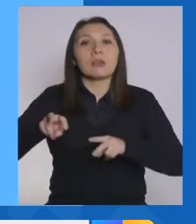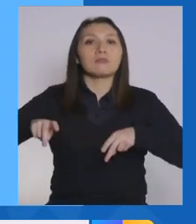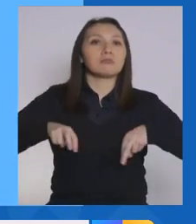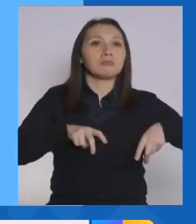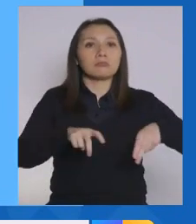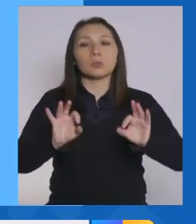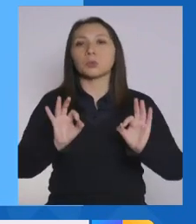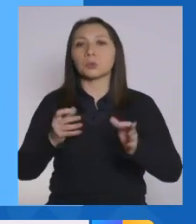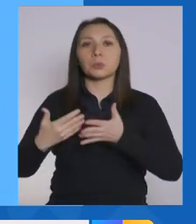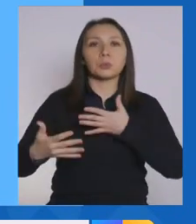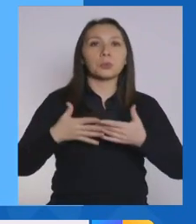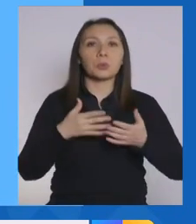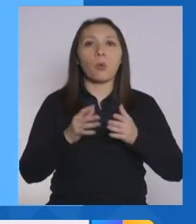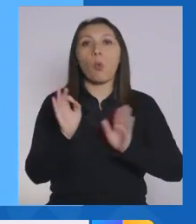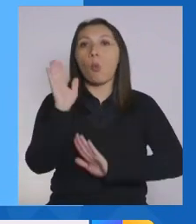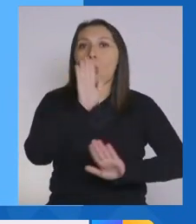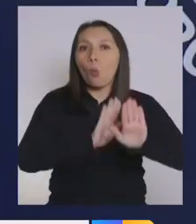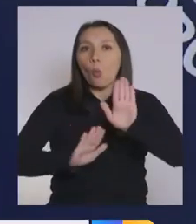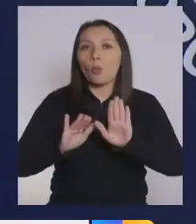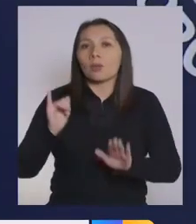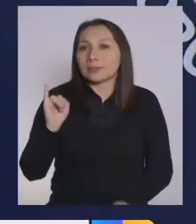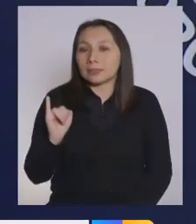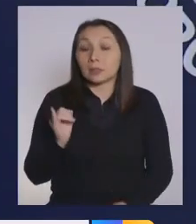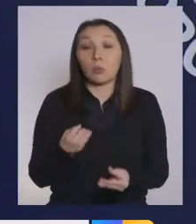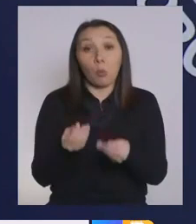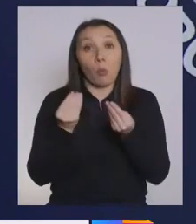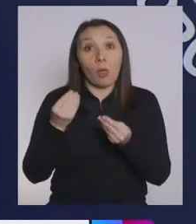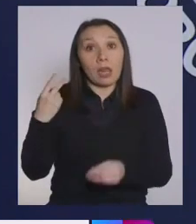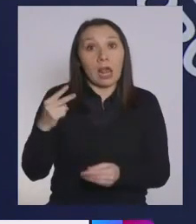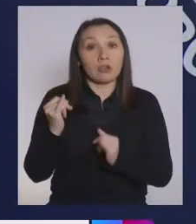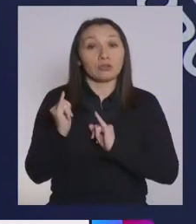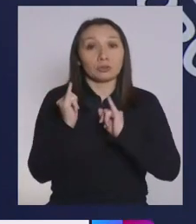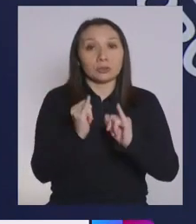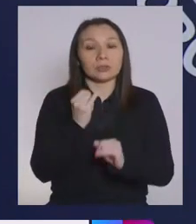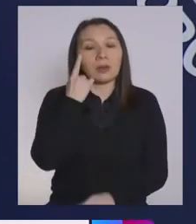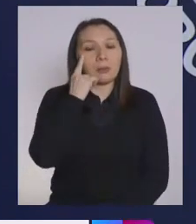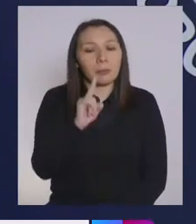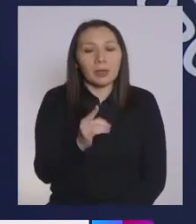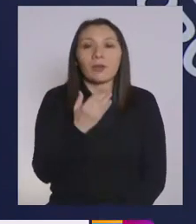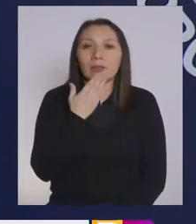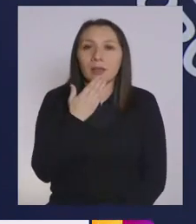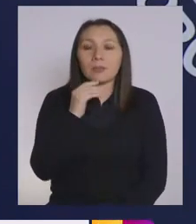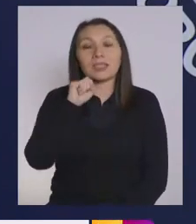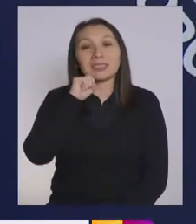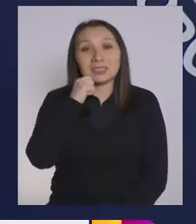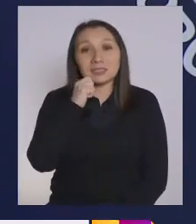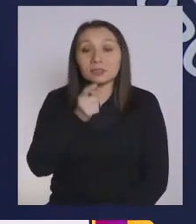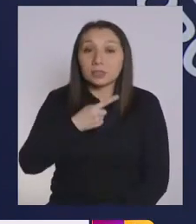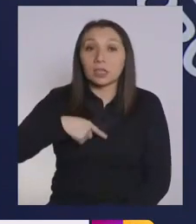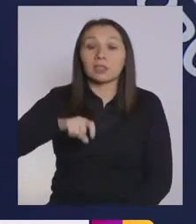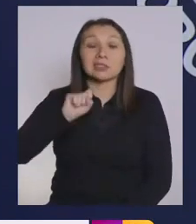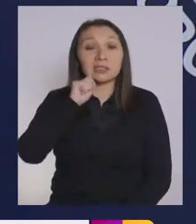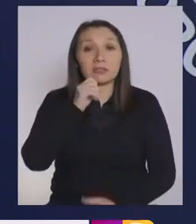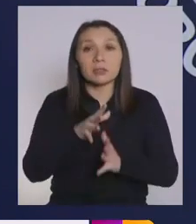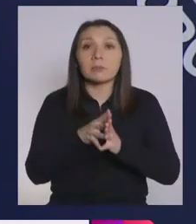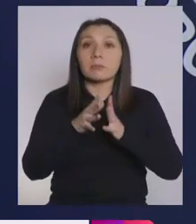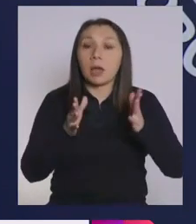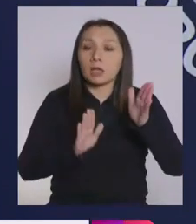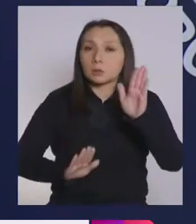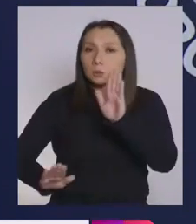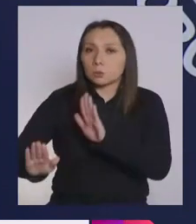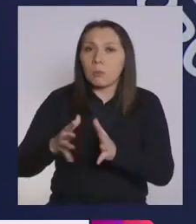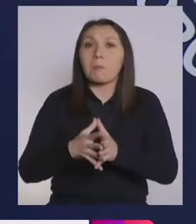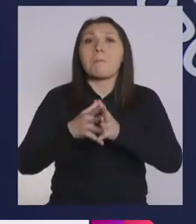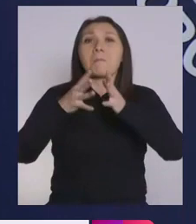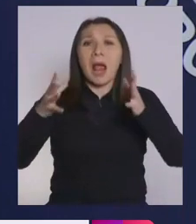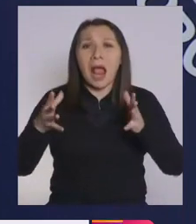cuidándose. Así que por lo tanto creo que es una muy buena noticia, pero también es una noticia que nos implica mayor cuidado, mayor